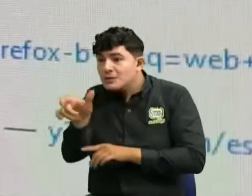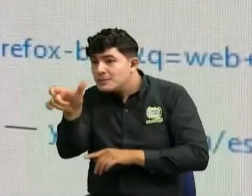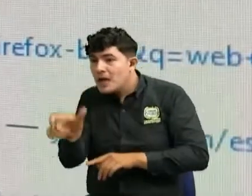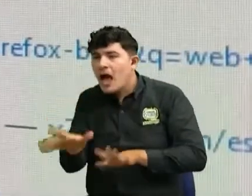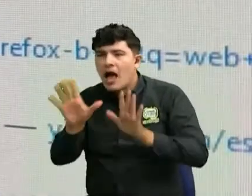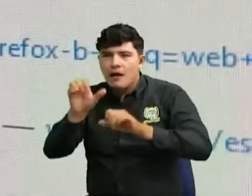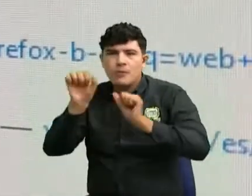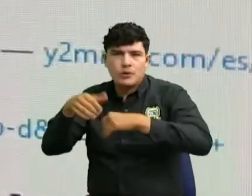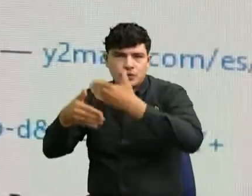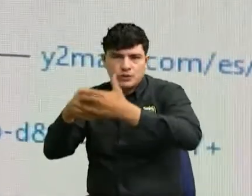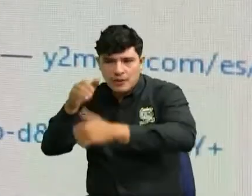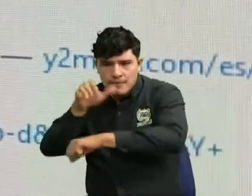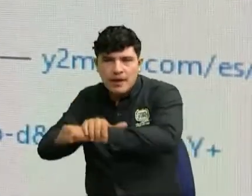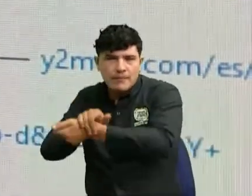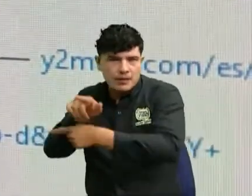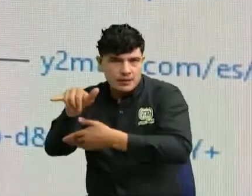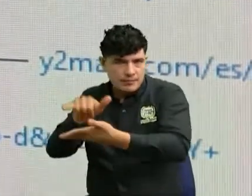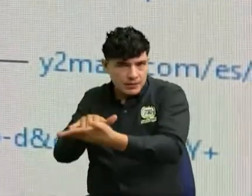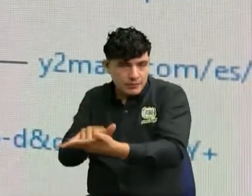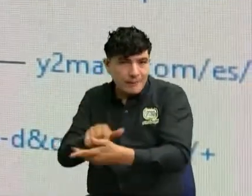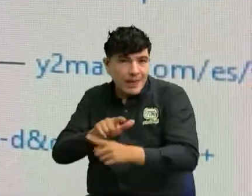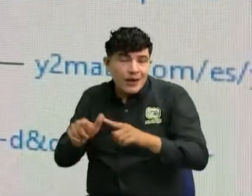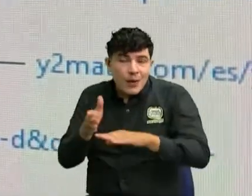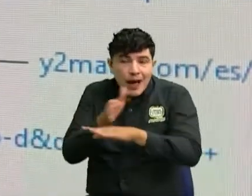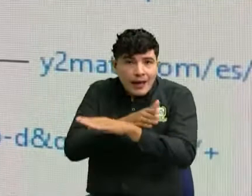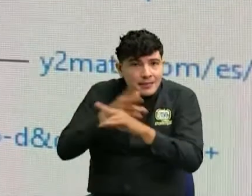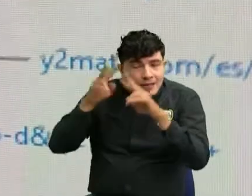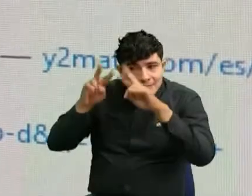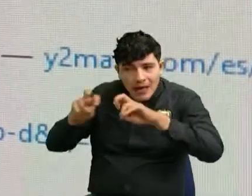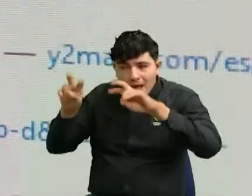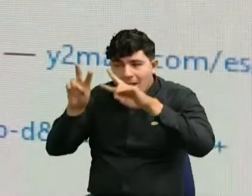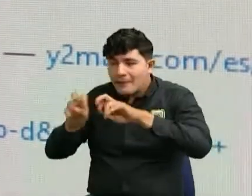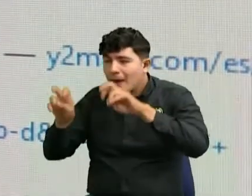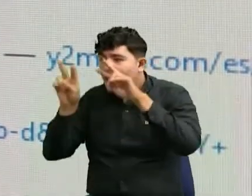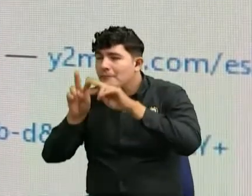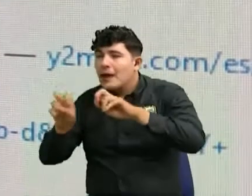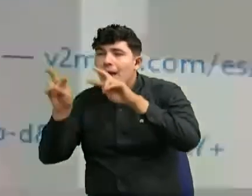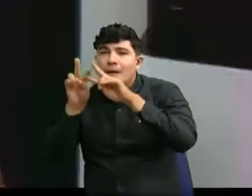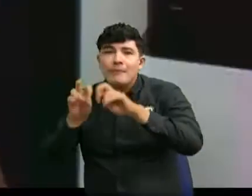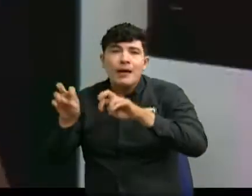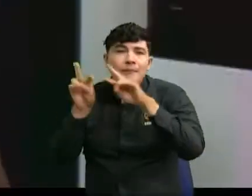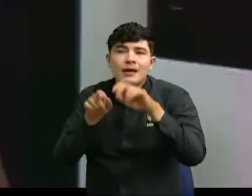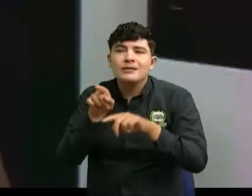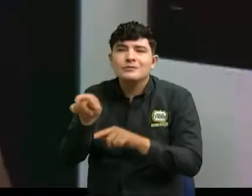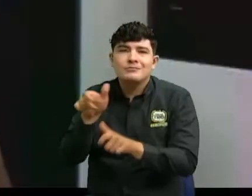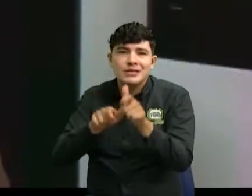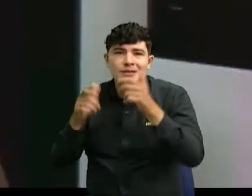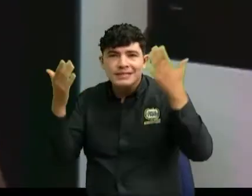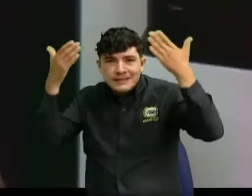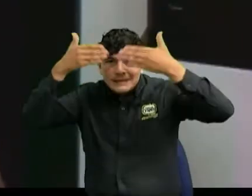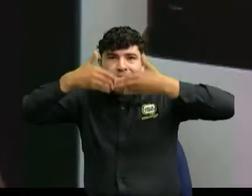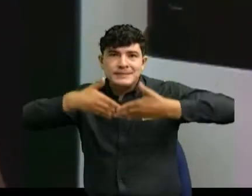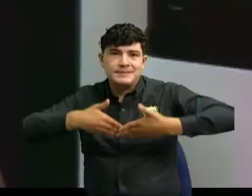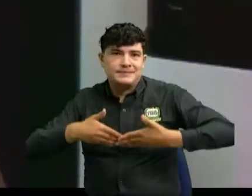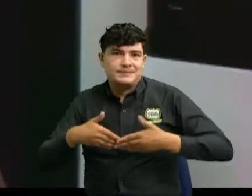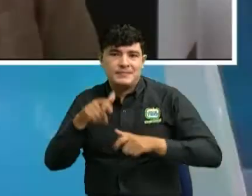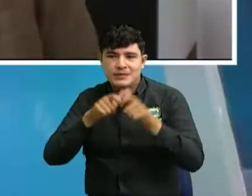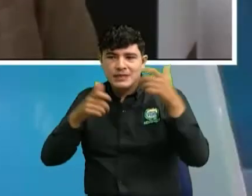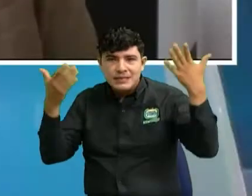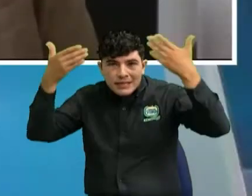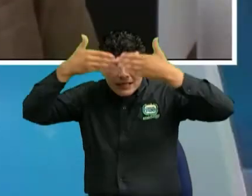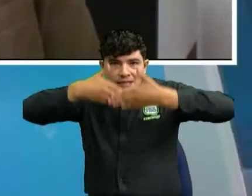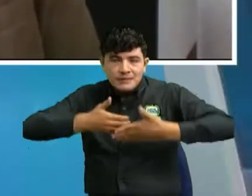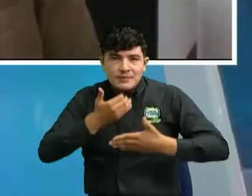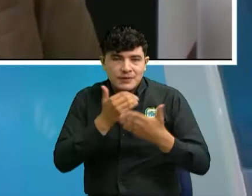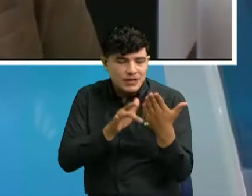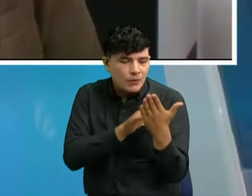tendrá que hacer una investigación en el cual hacerle seguimiento pero son personas que están disfrazadas detrás de un celular